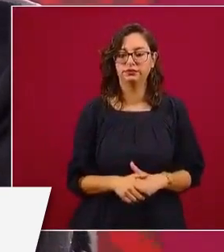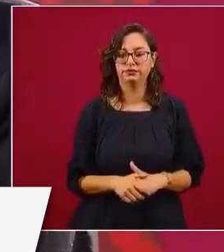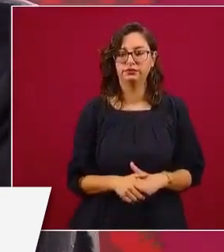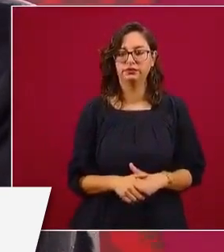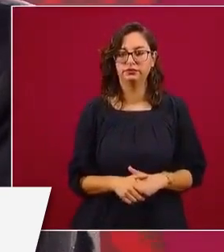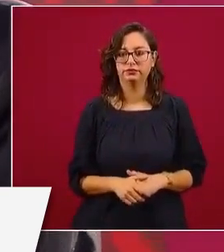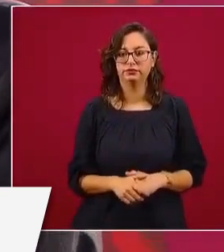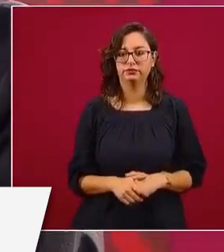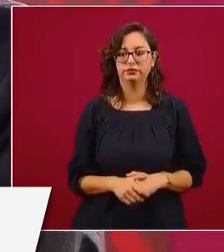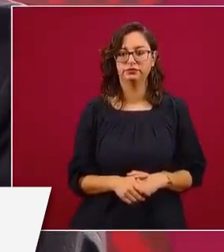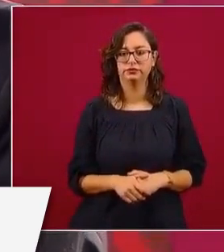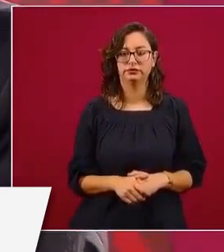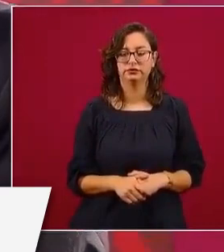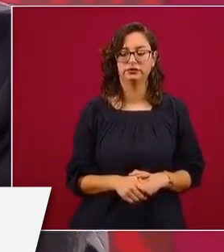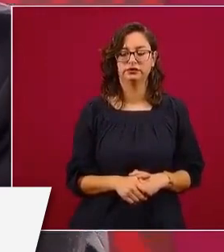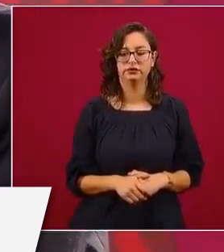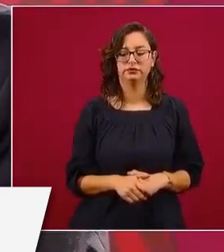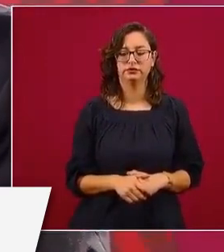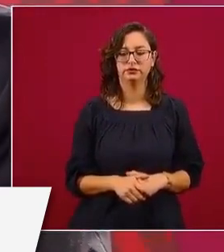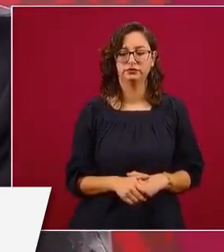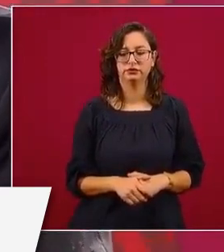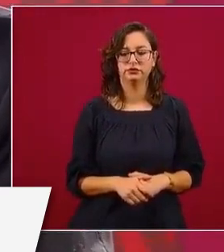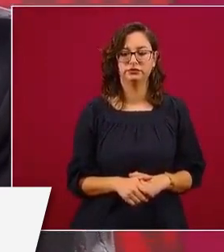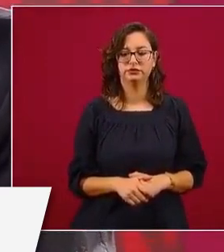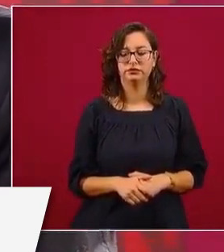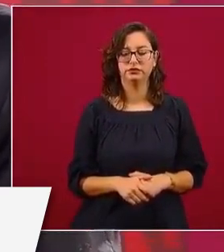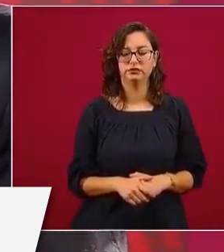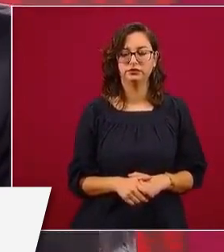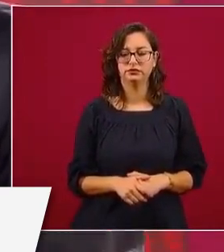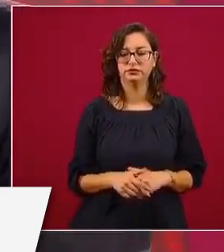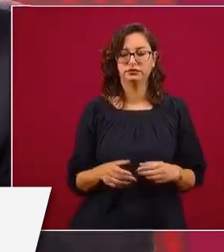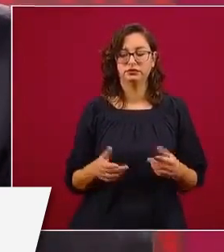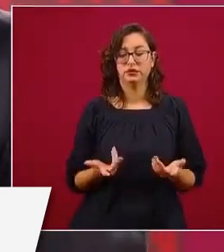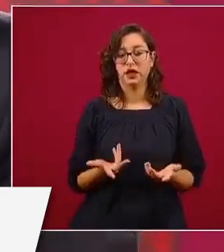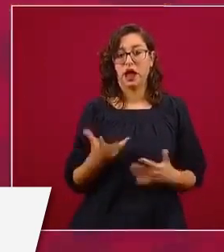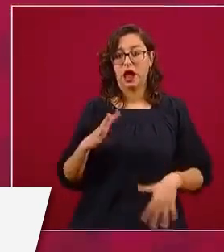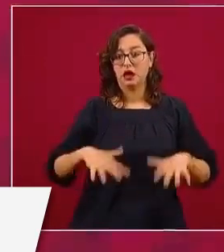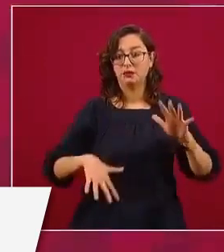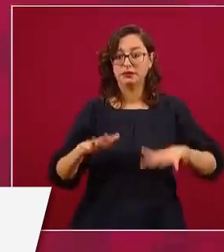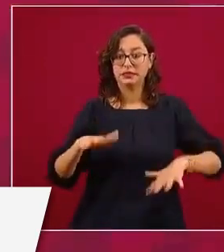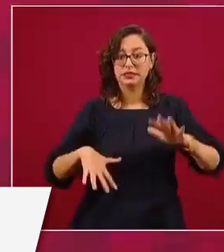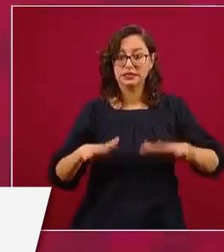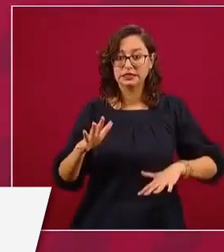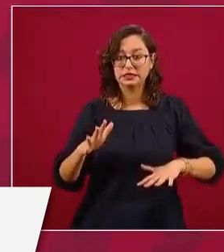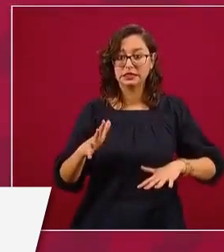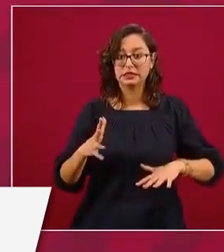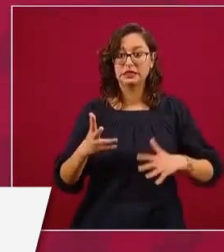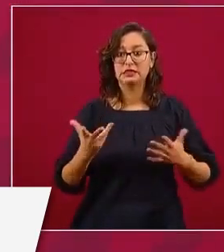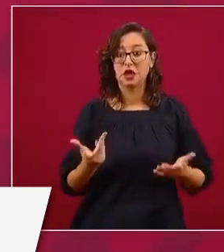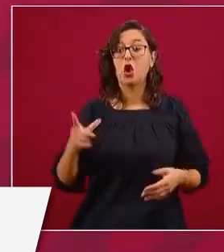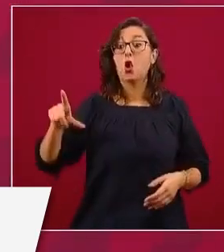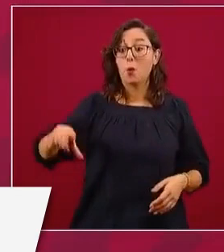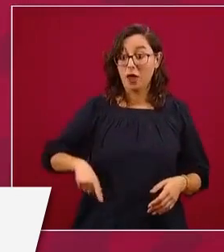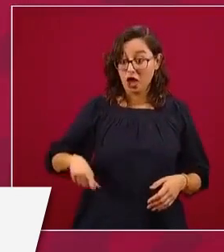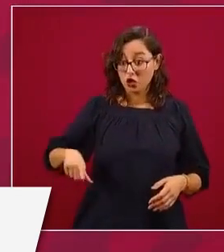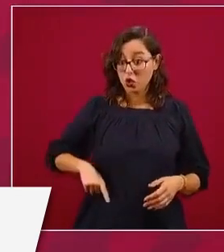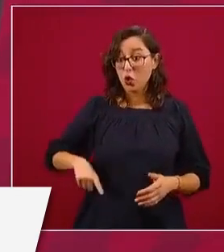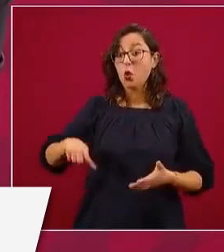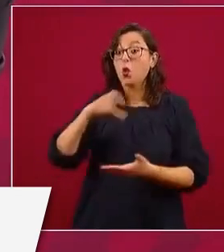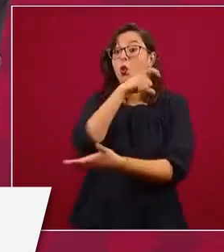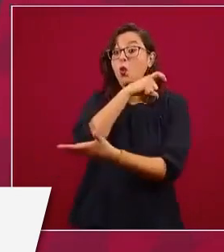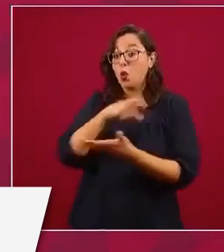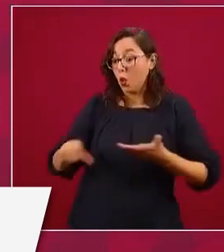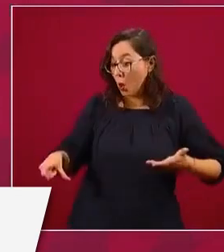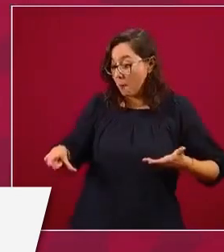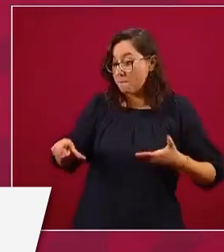cómputo, en algunos casos comprados por el gobierno y